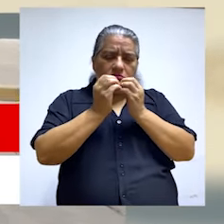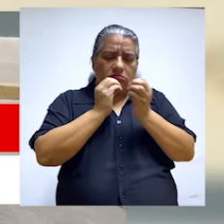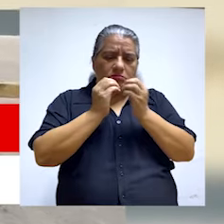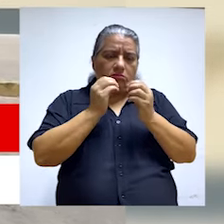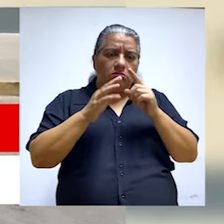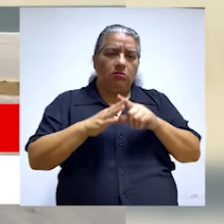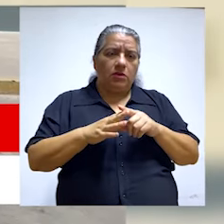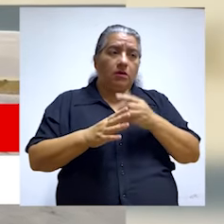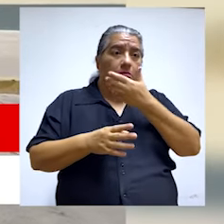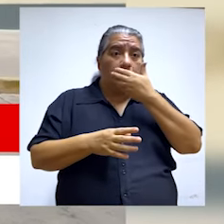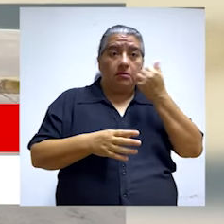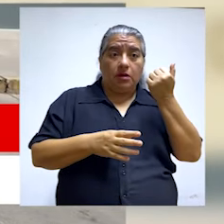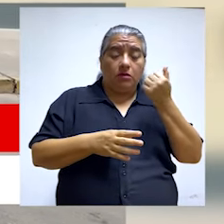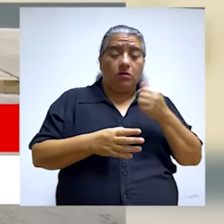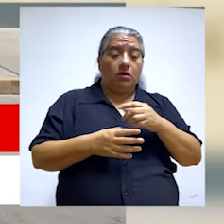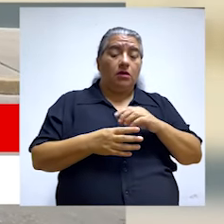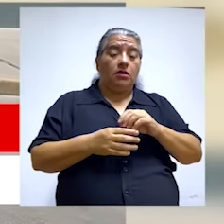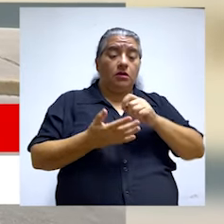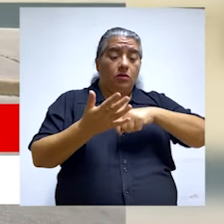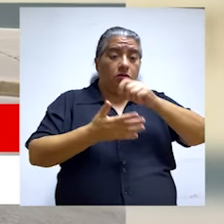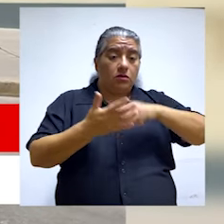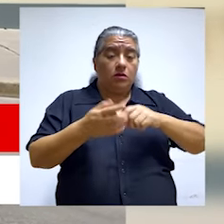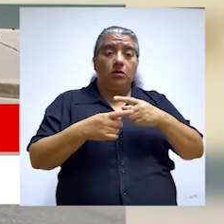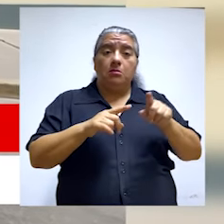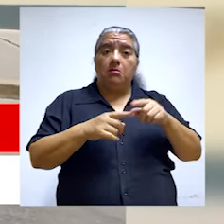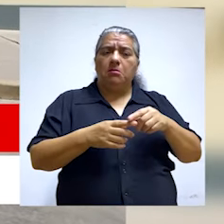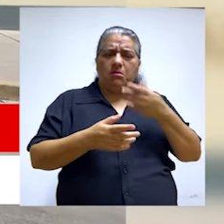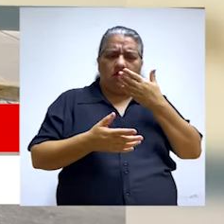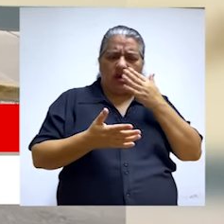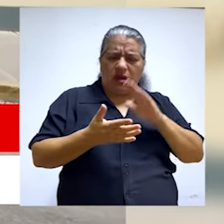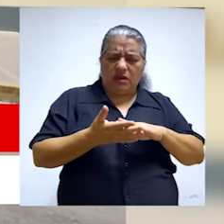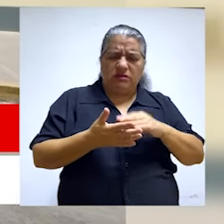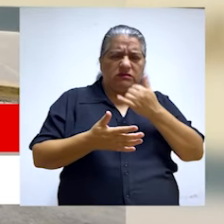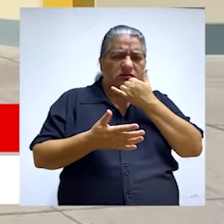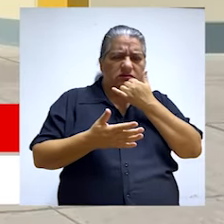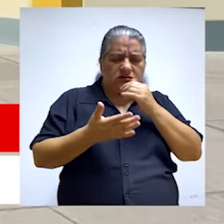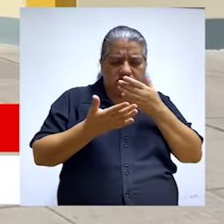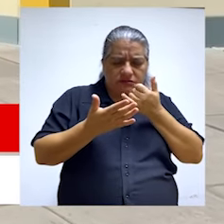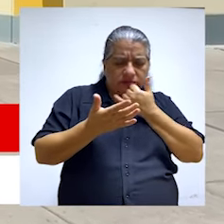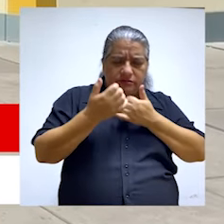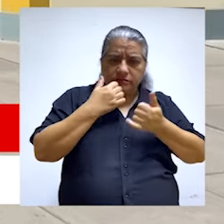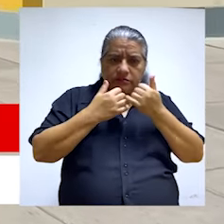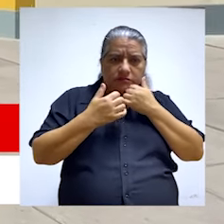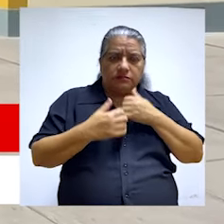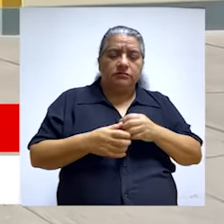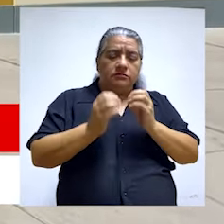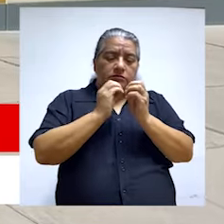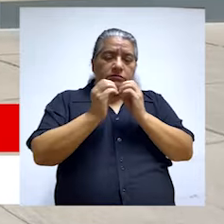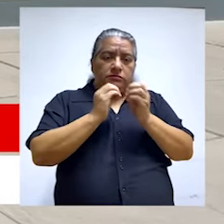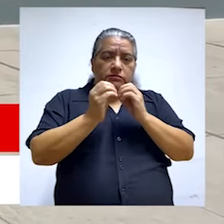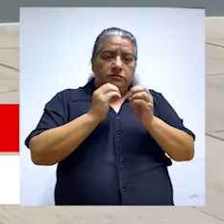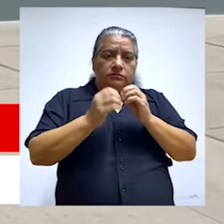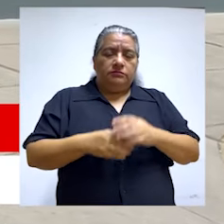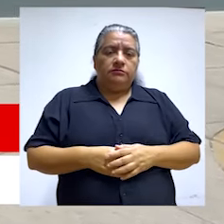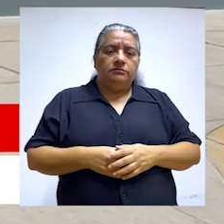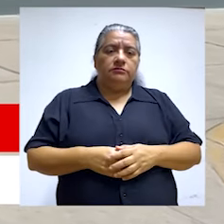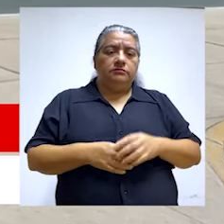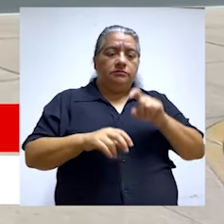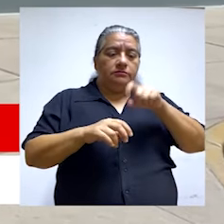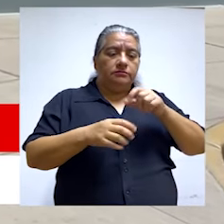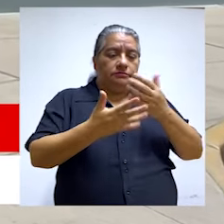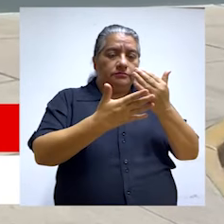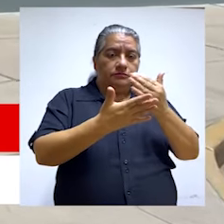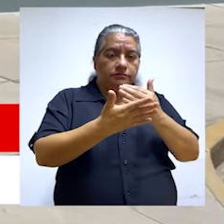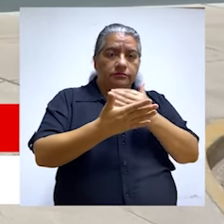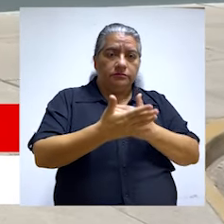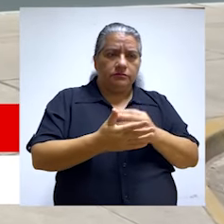imprecisas y se permitieron modificaciones a la oferta para el perfeccionamiento del contrato. Entre las principales irregularidades identificadas se